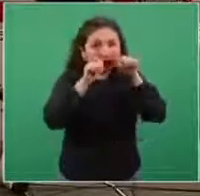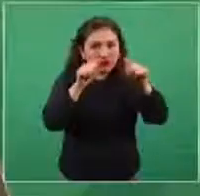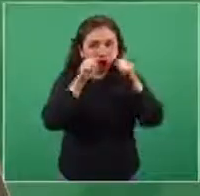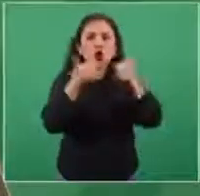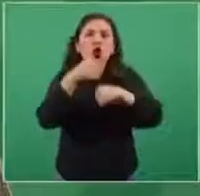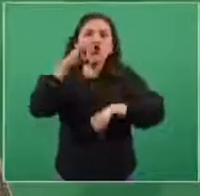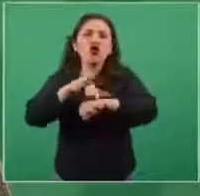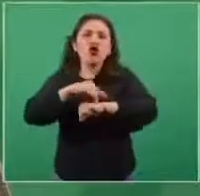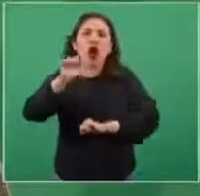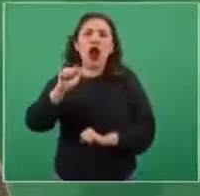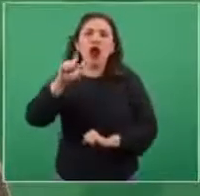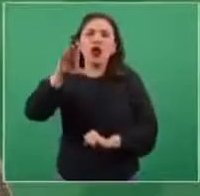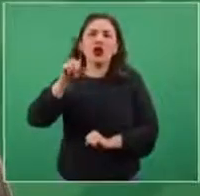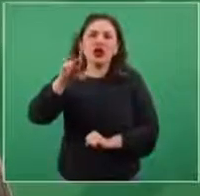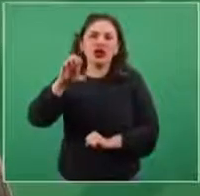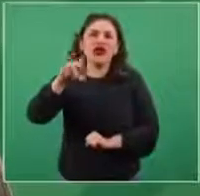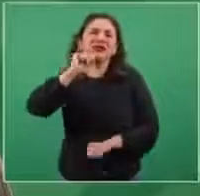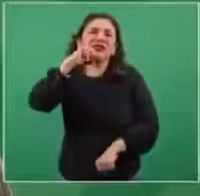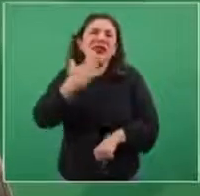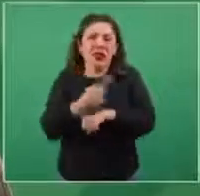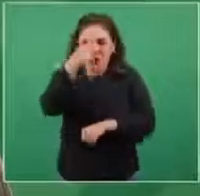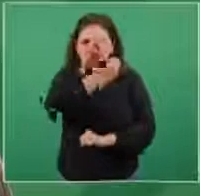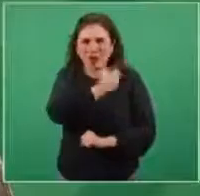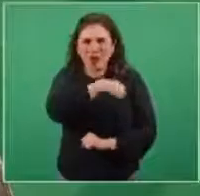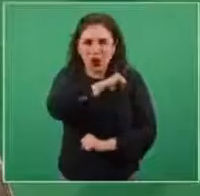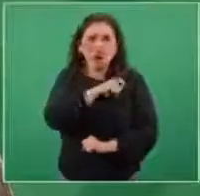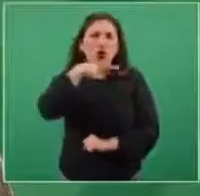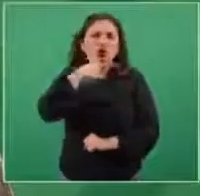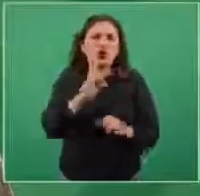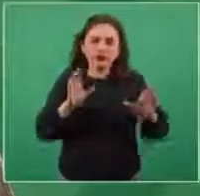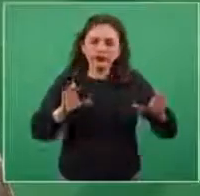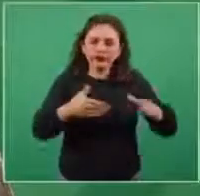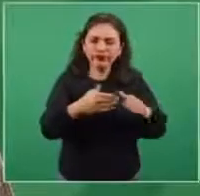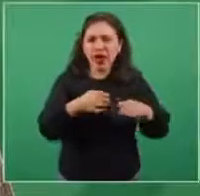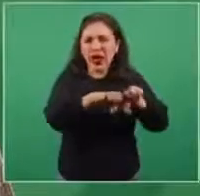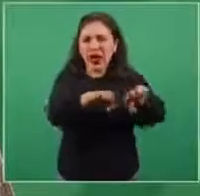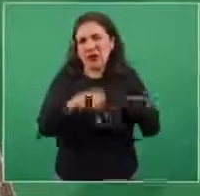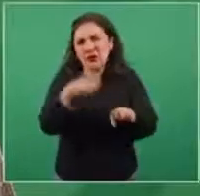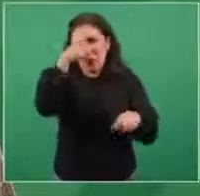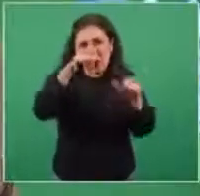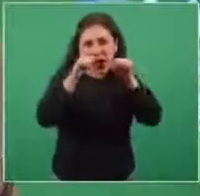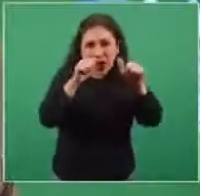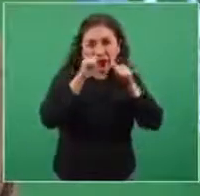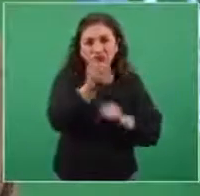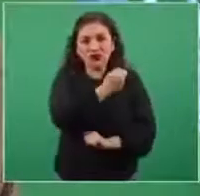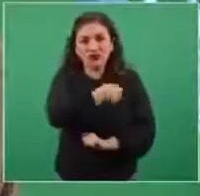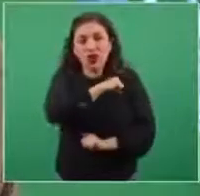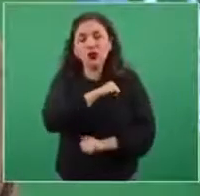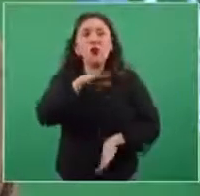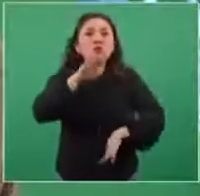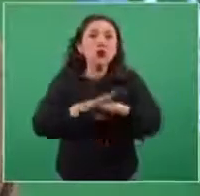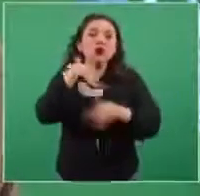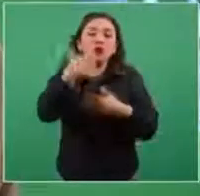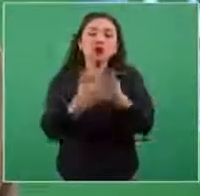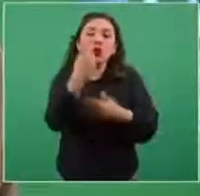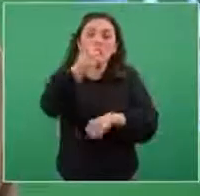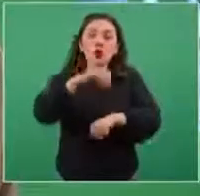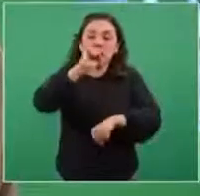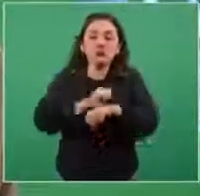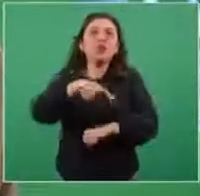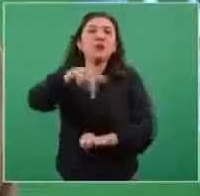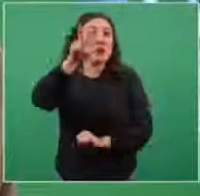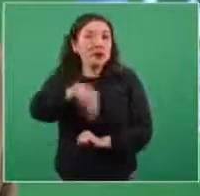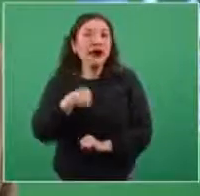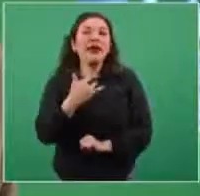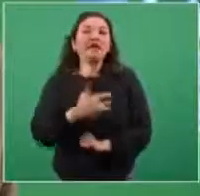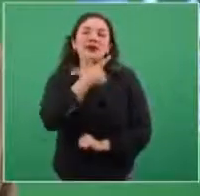como secretario de Salud y como coordinador de su atención médica a la siguiente semana, pero nos da muchísimo